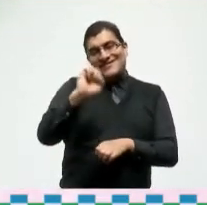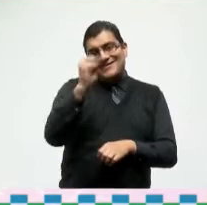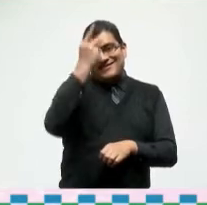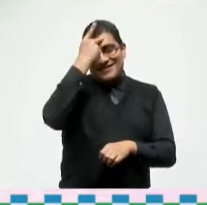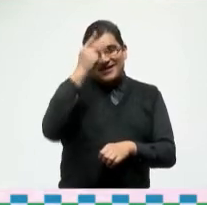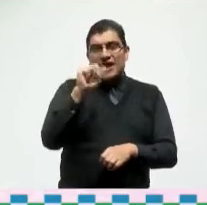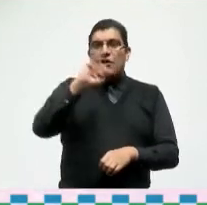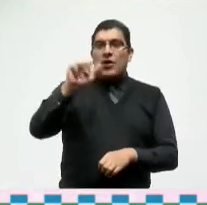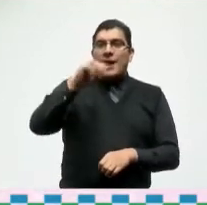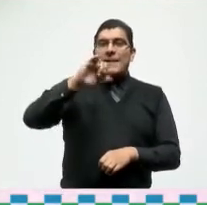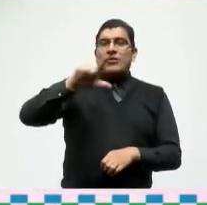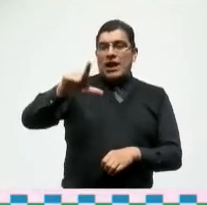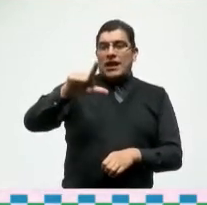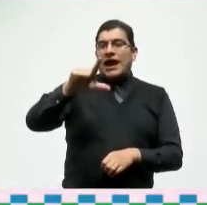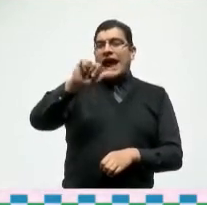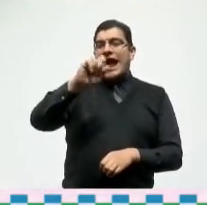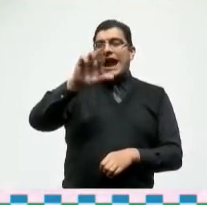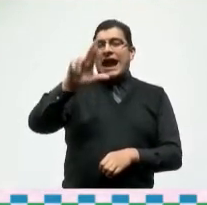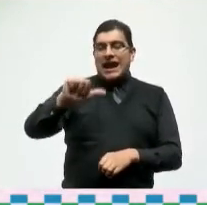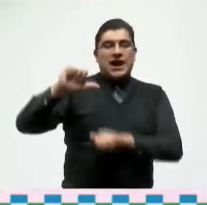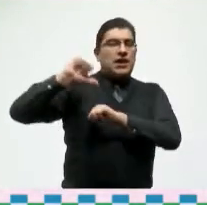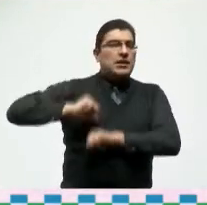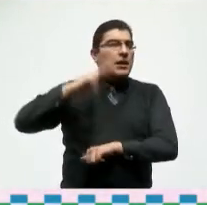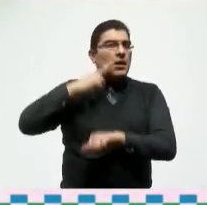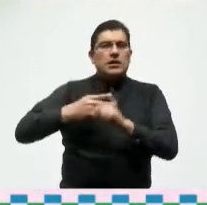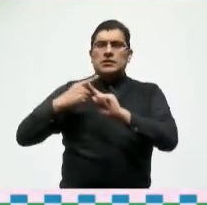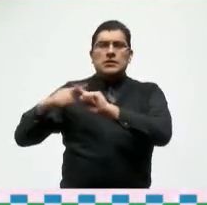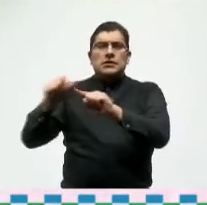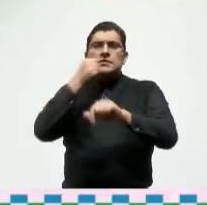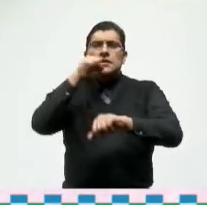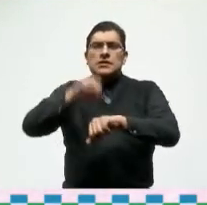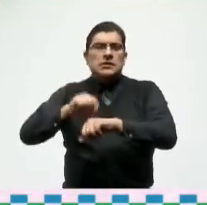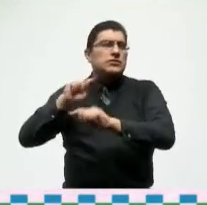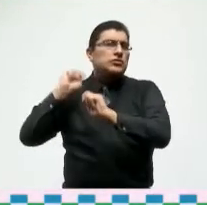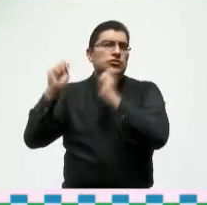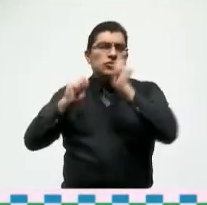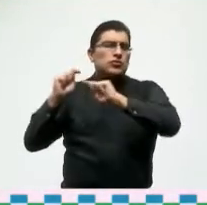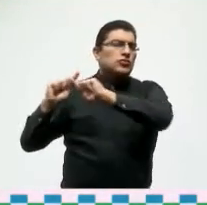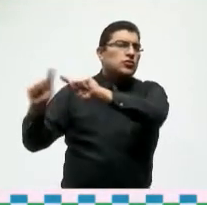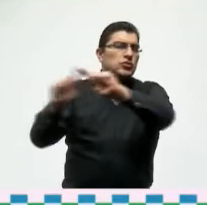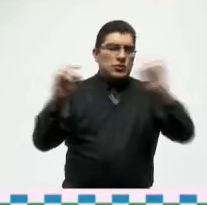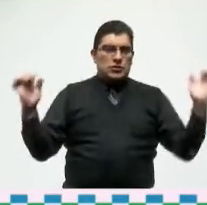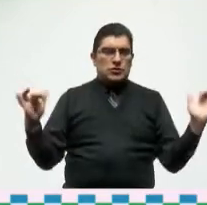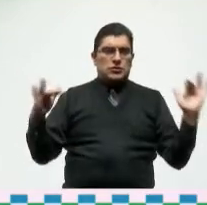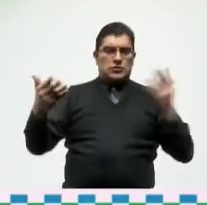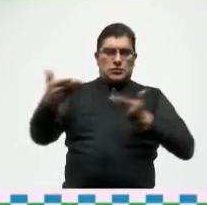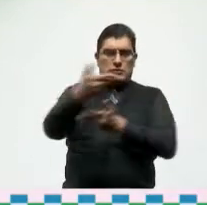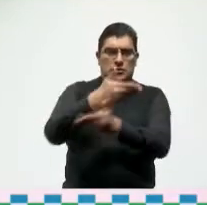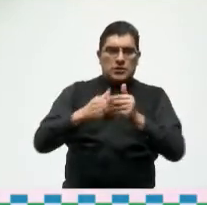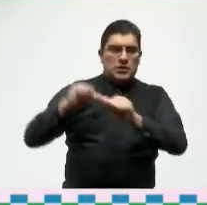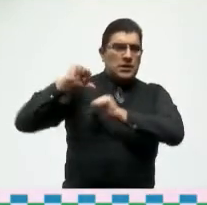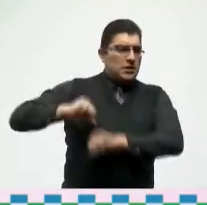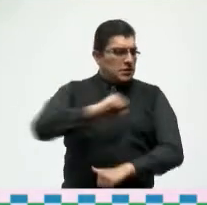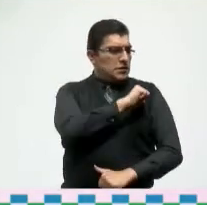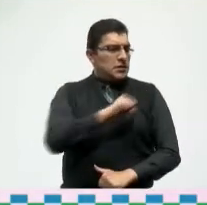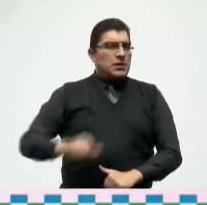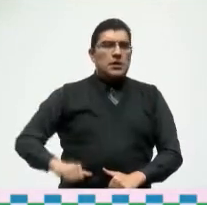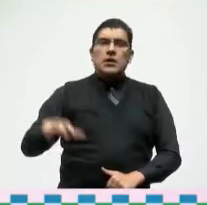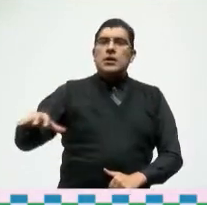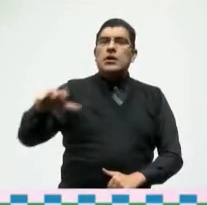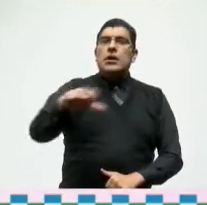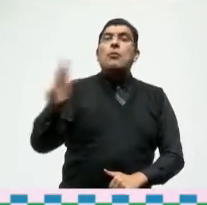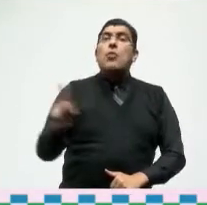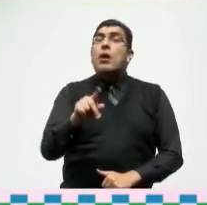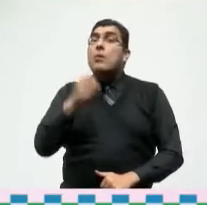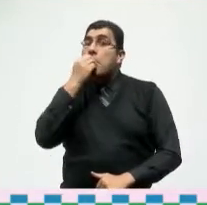Juan Manuel Carrera López junto con los secretarios de turismo de los estados que hoy nos acompañan los alcaldes de los pueblos mágicos